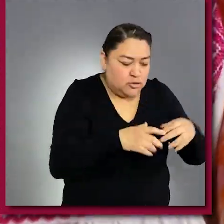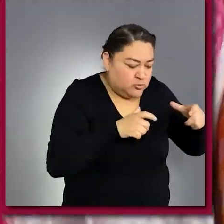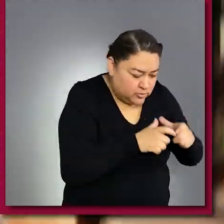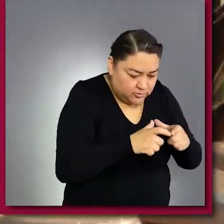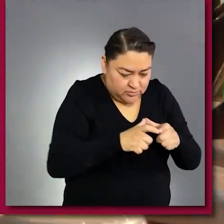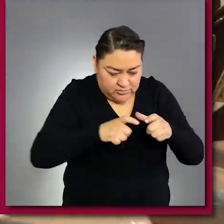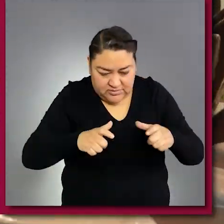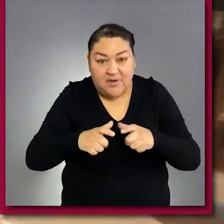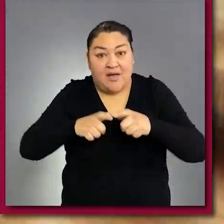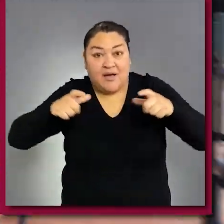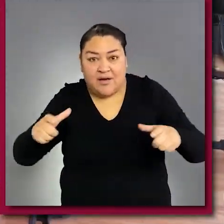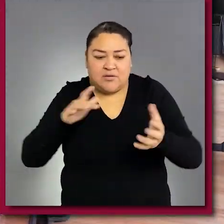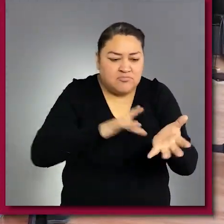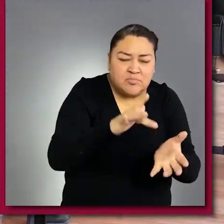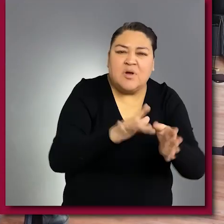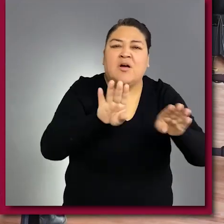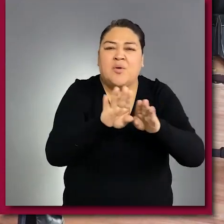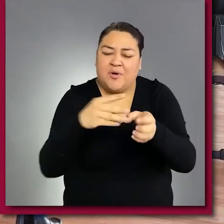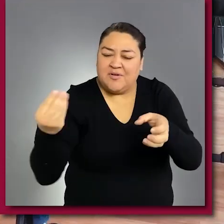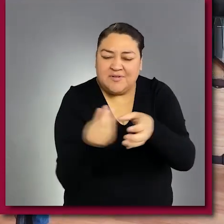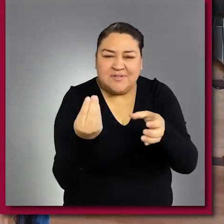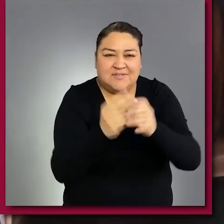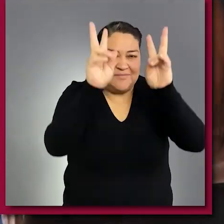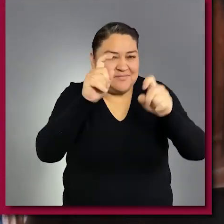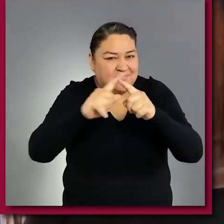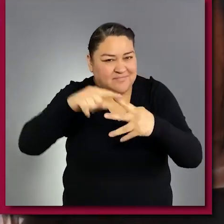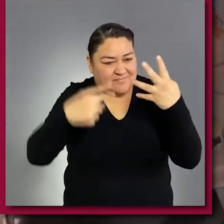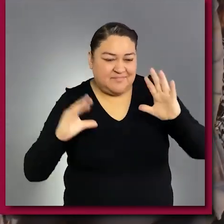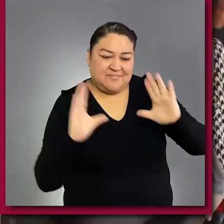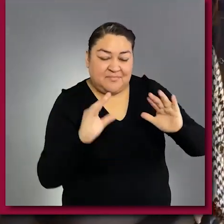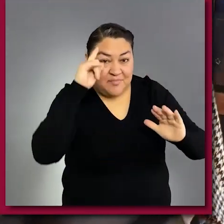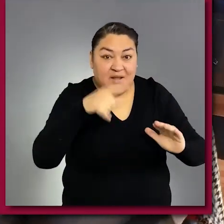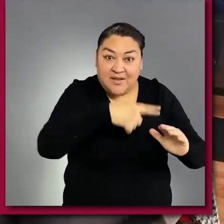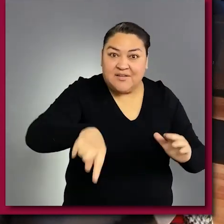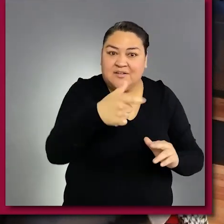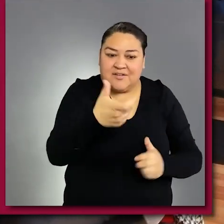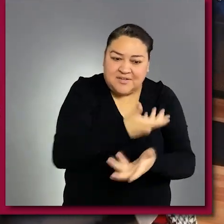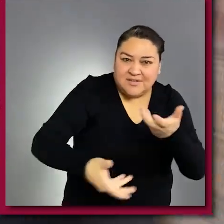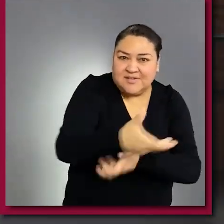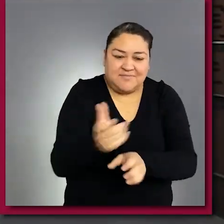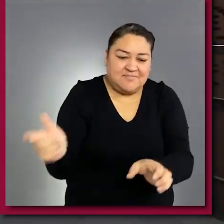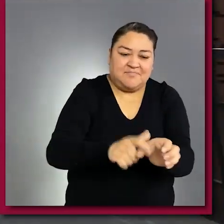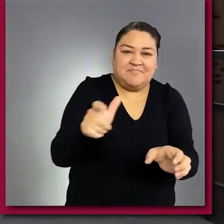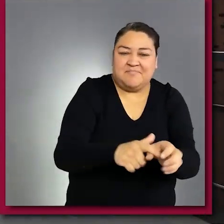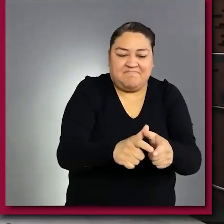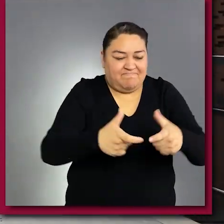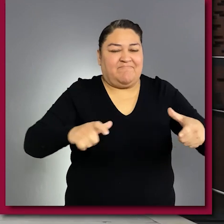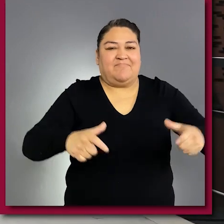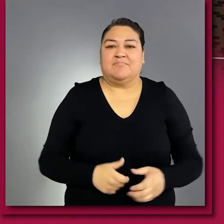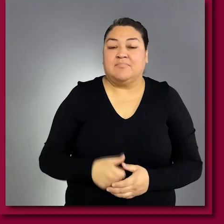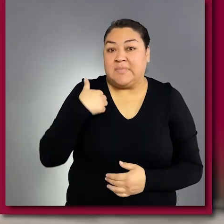pequeñas y medianas empresas a través de diversos cursos de capacitación, lo que nos ha permitido la recuperación del empleo formal.